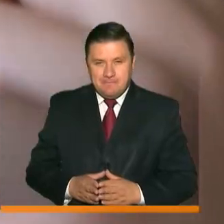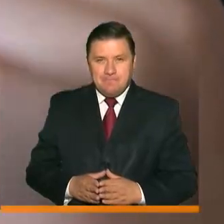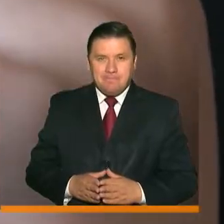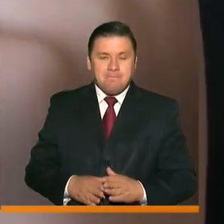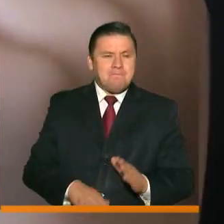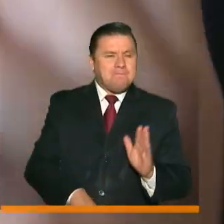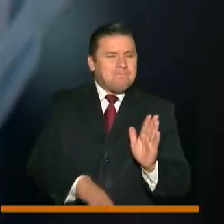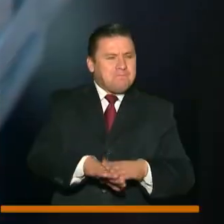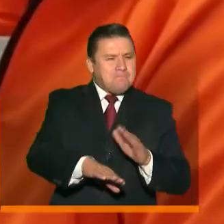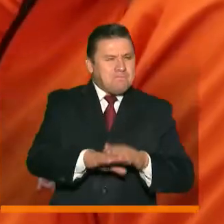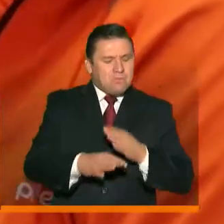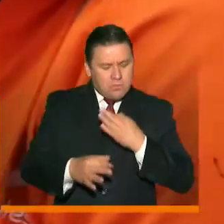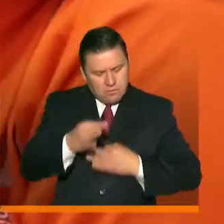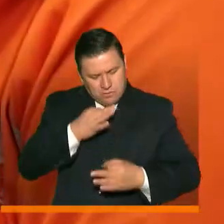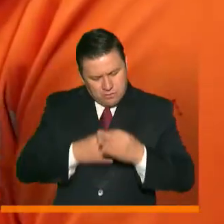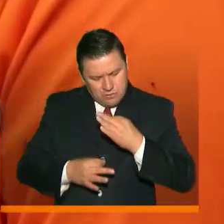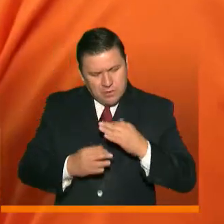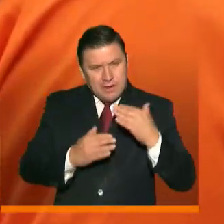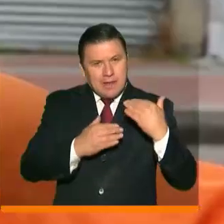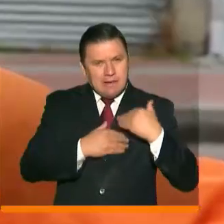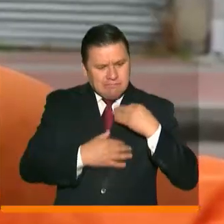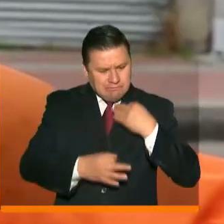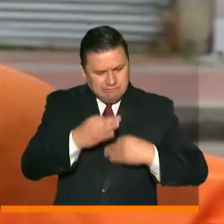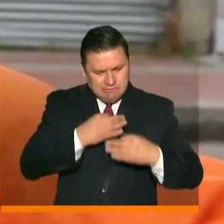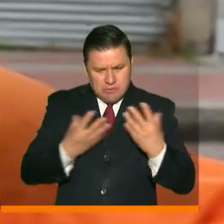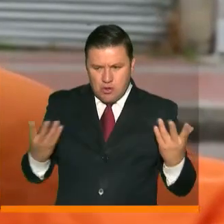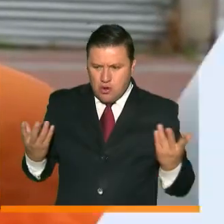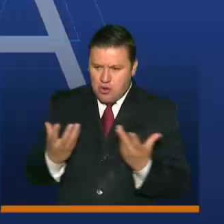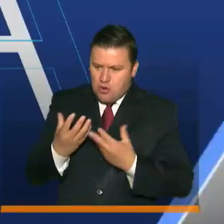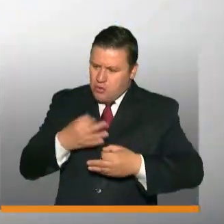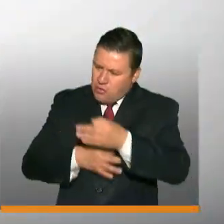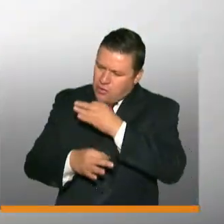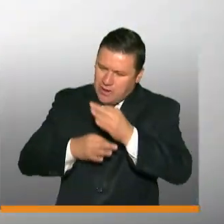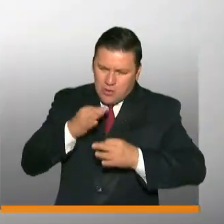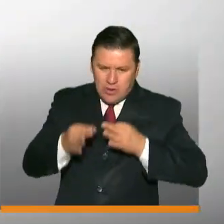Llamado al autocuidado y la responsabilidad colectiva.